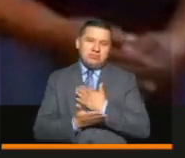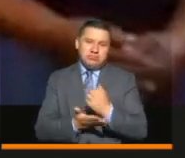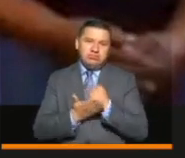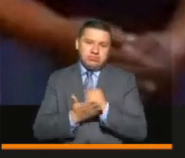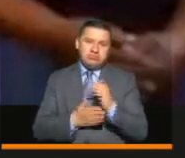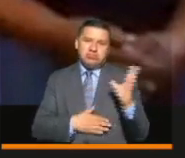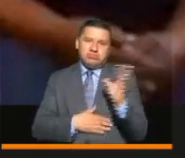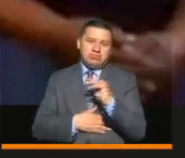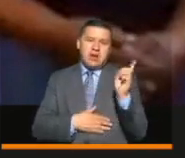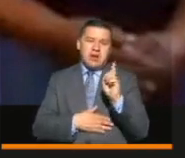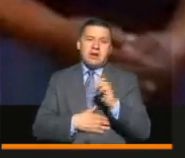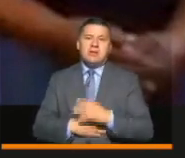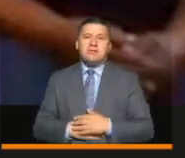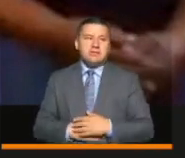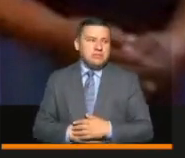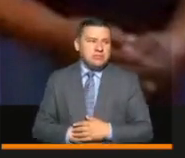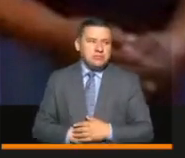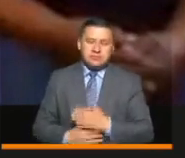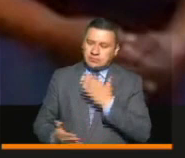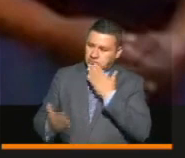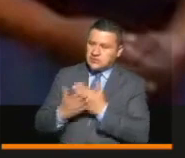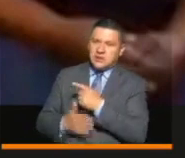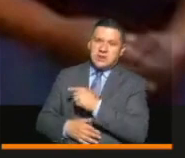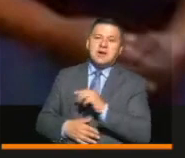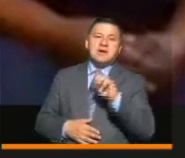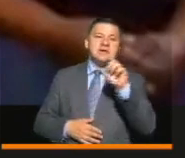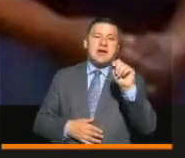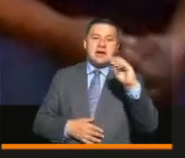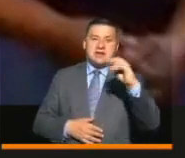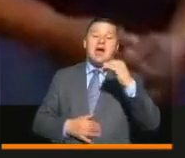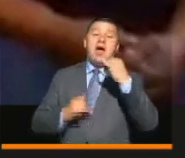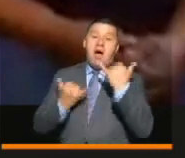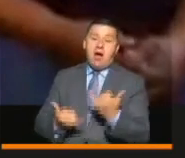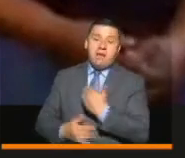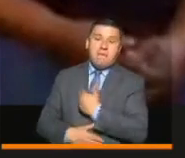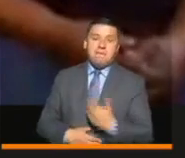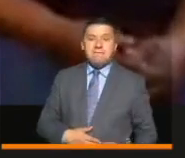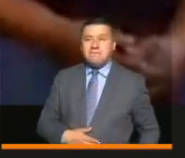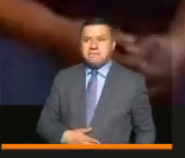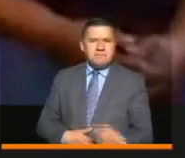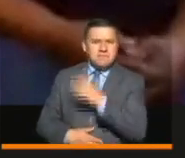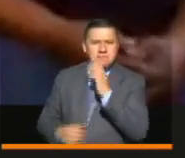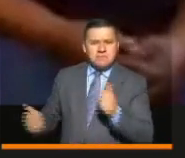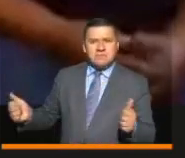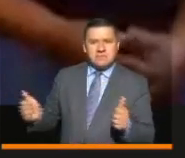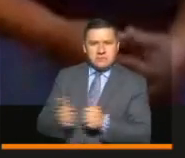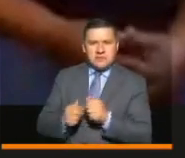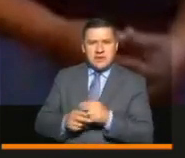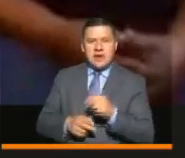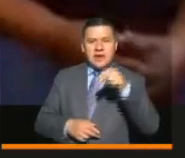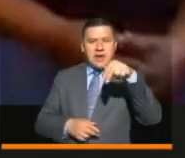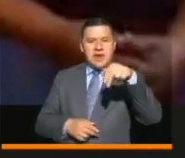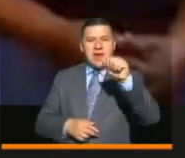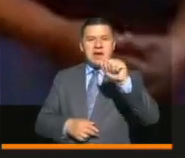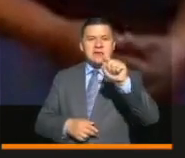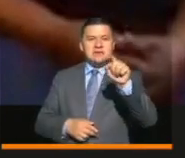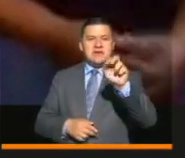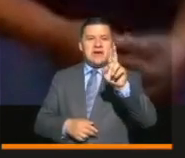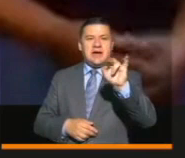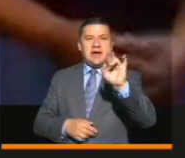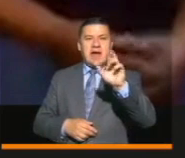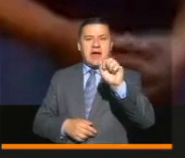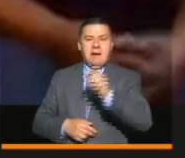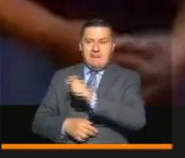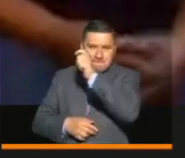ofrecedado todos estos años. Gracias, Sacha, muchas gracias. Y ahora, presidente, me acompaña también Narcira Archibald.